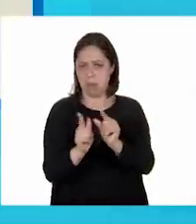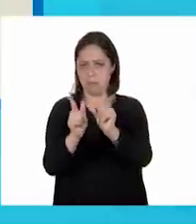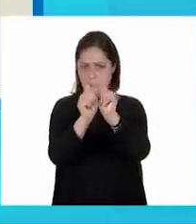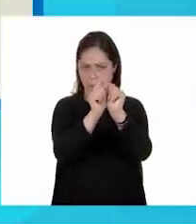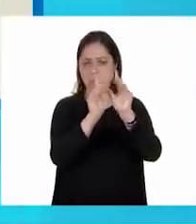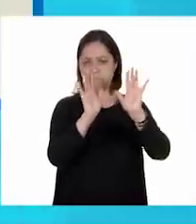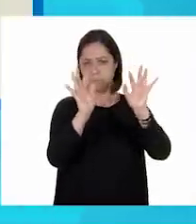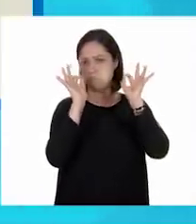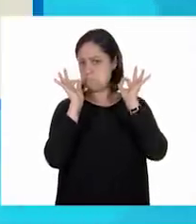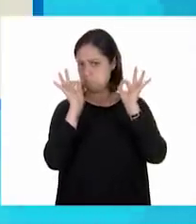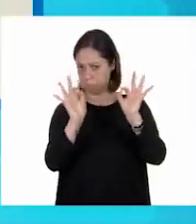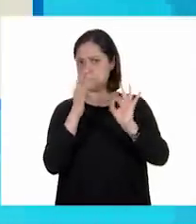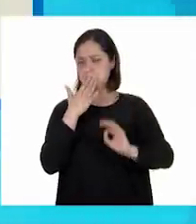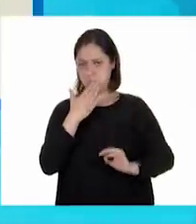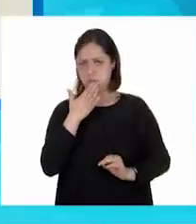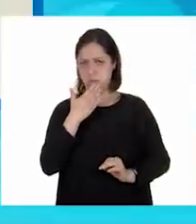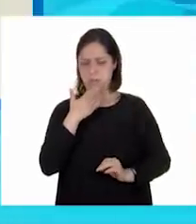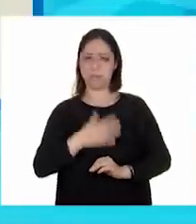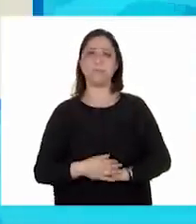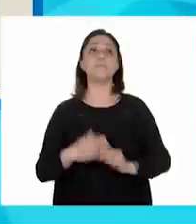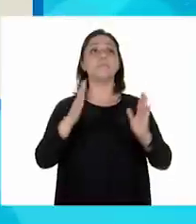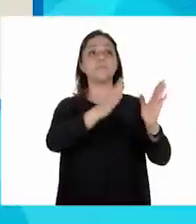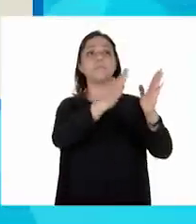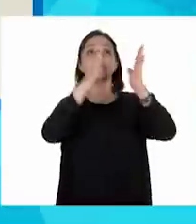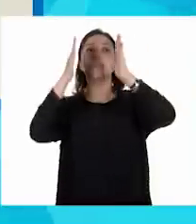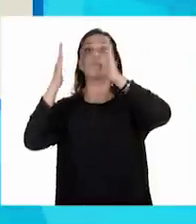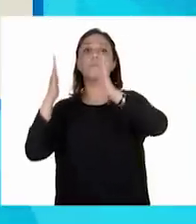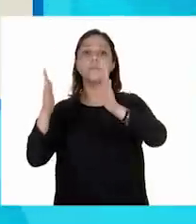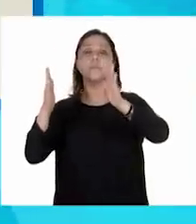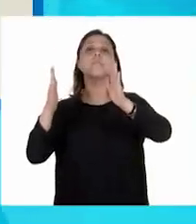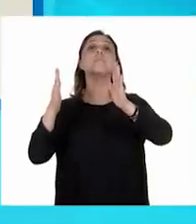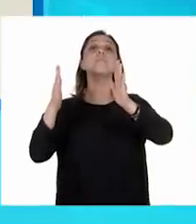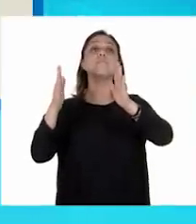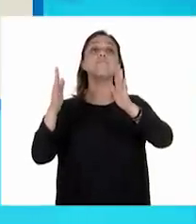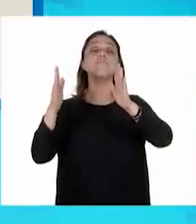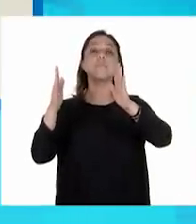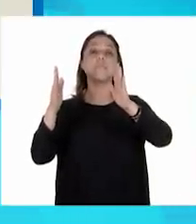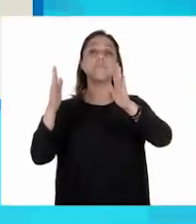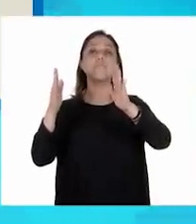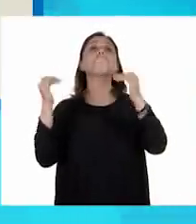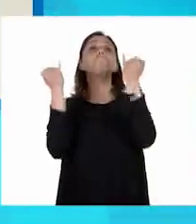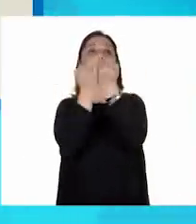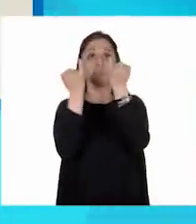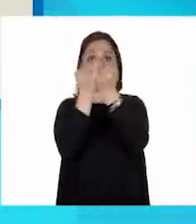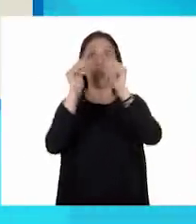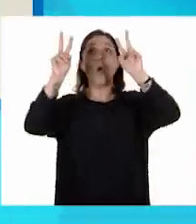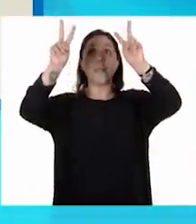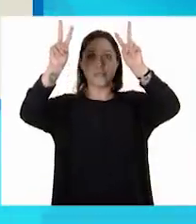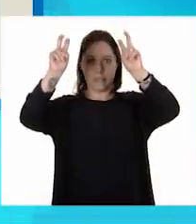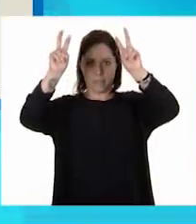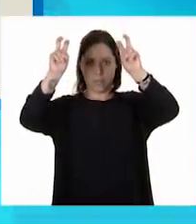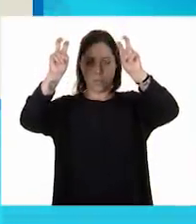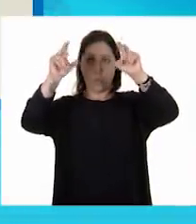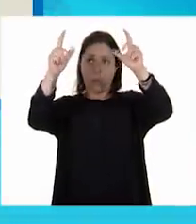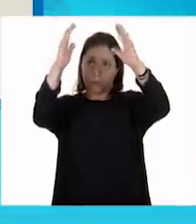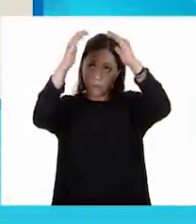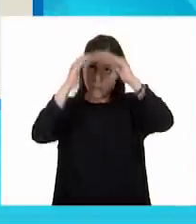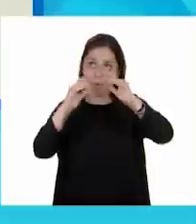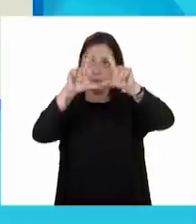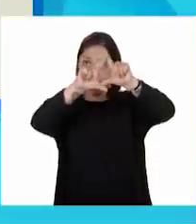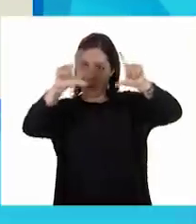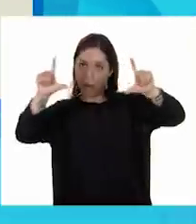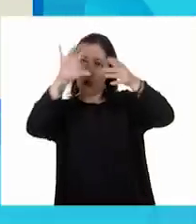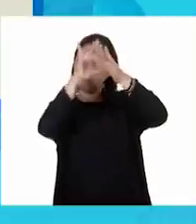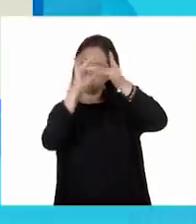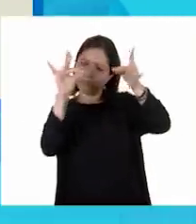está muy bien explicada. ¿La siguiente? La siguiente también tiene un título, también tiene el contenido